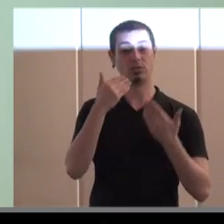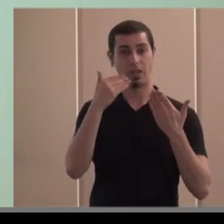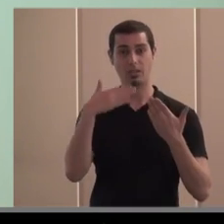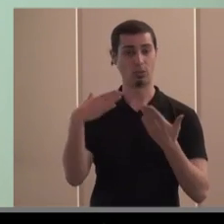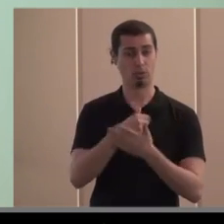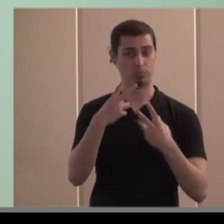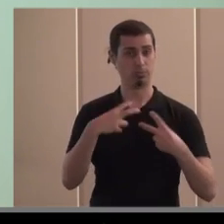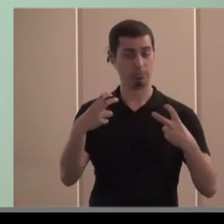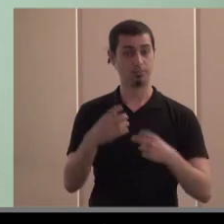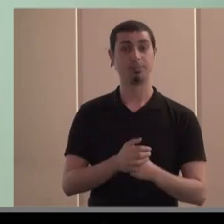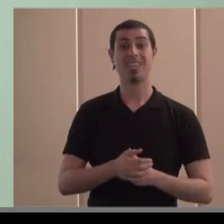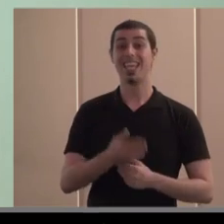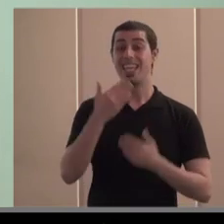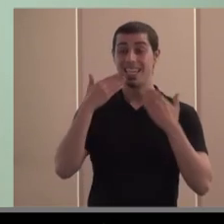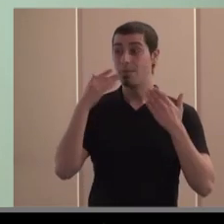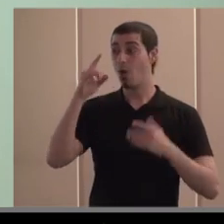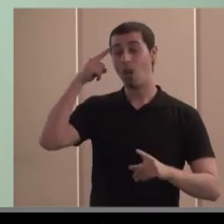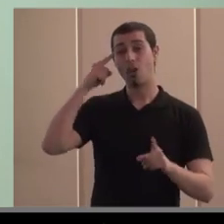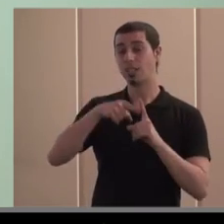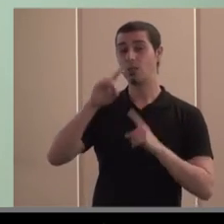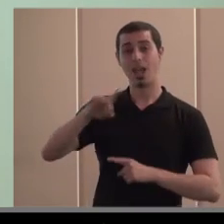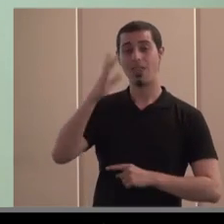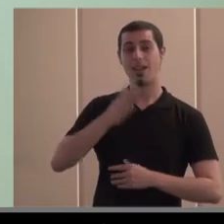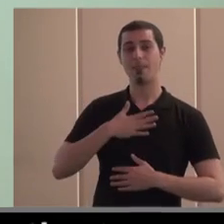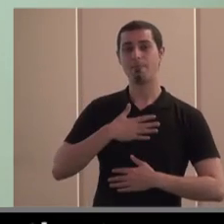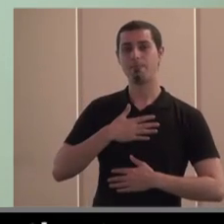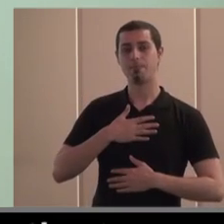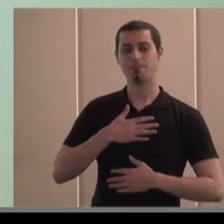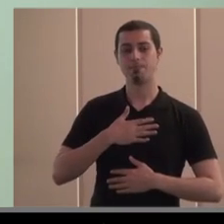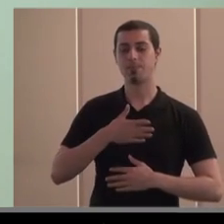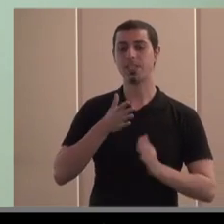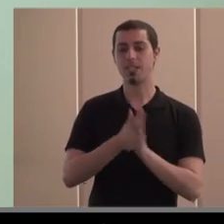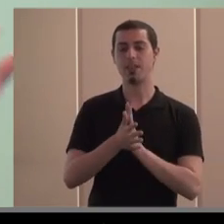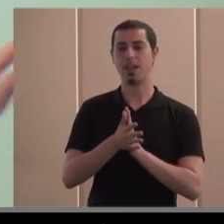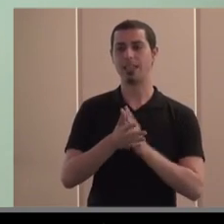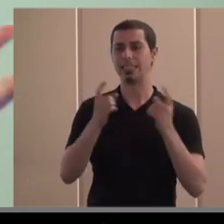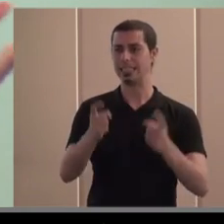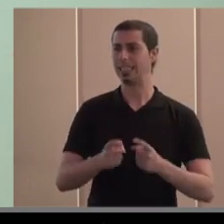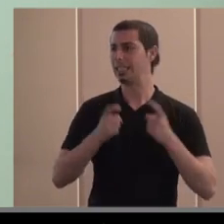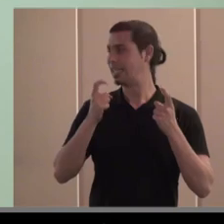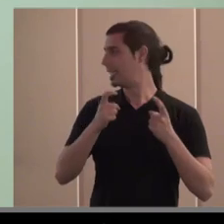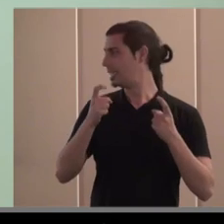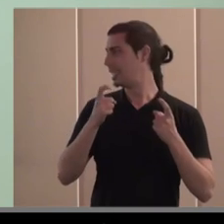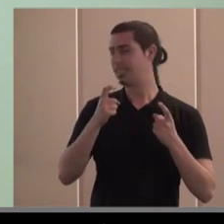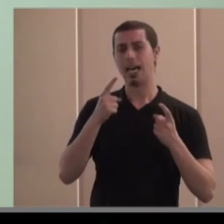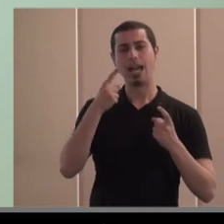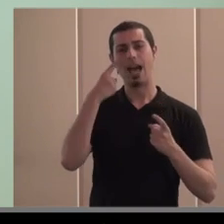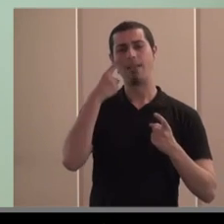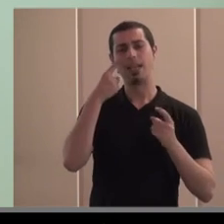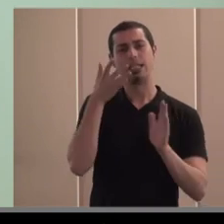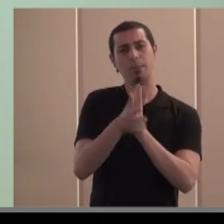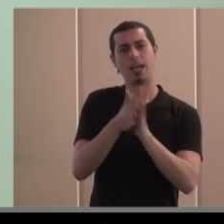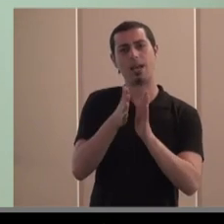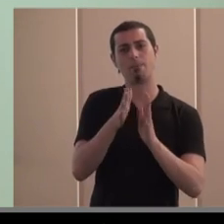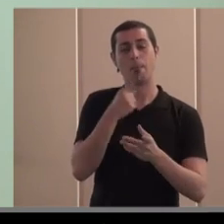y la idea es efectivamente como decía antes Miguel Ángel reflexionar vamos a intentar reflexionar lo más rápidamente posible yo